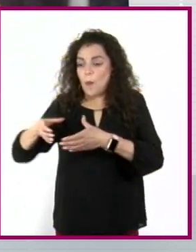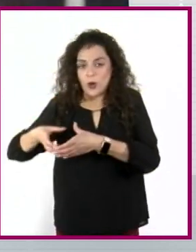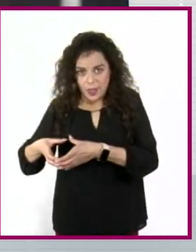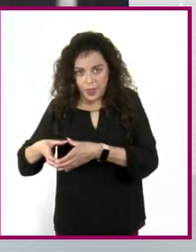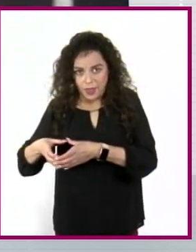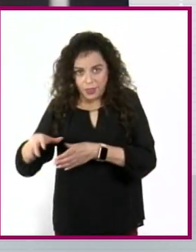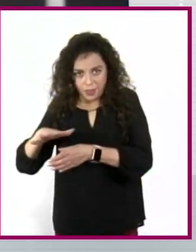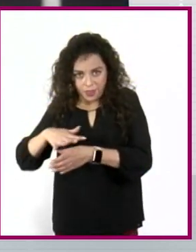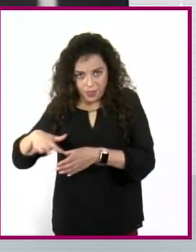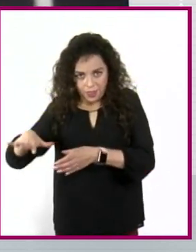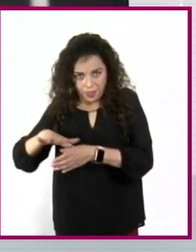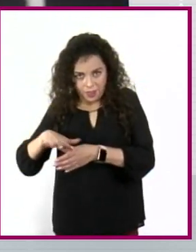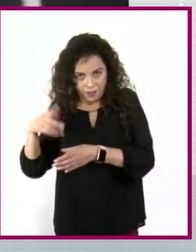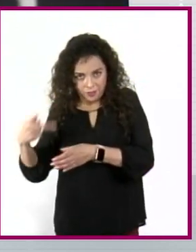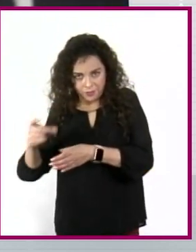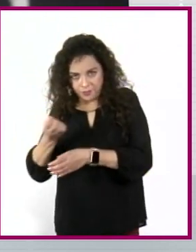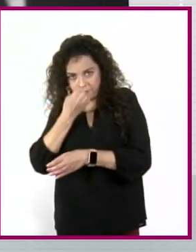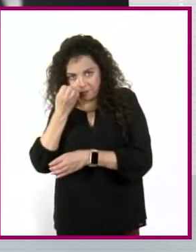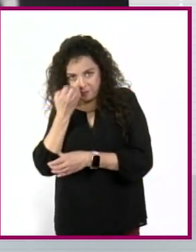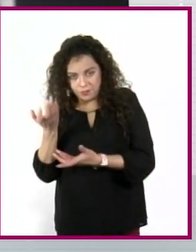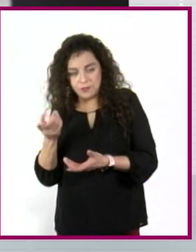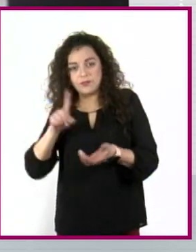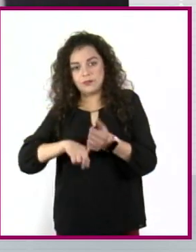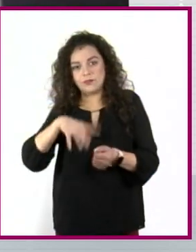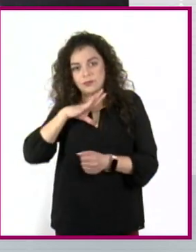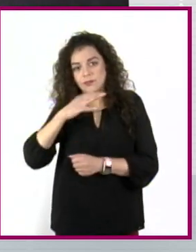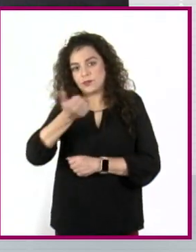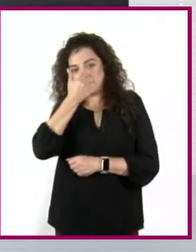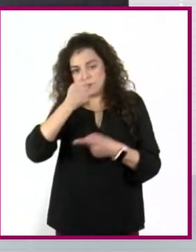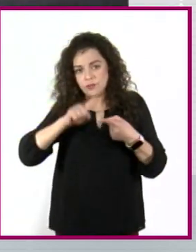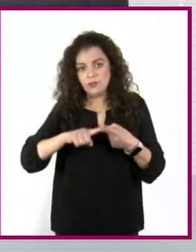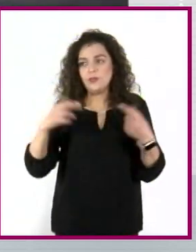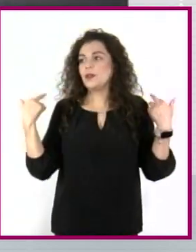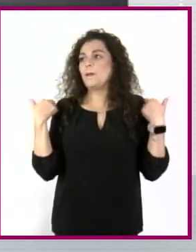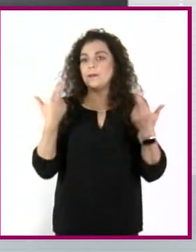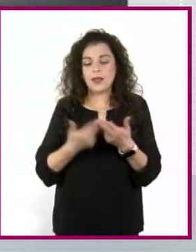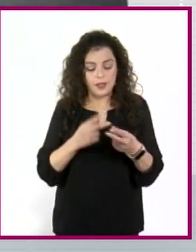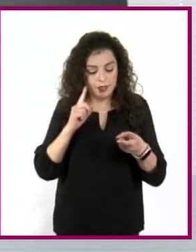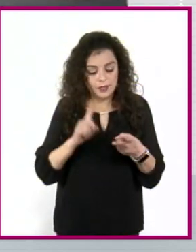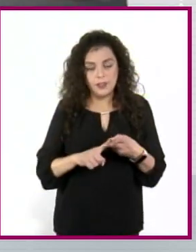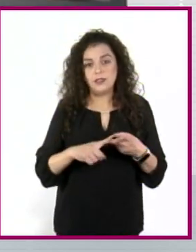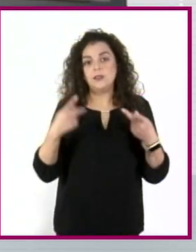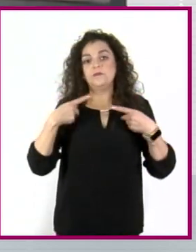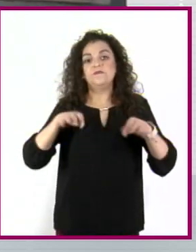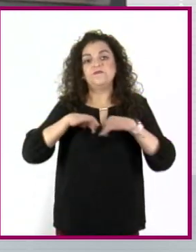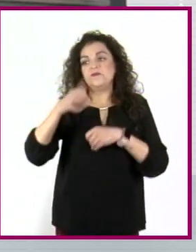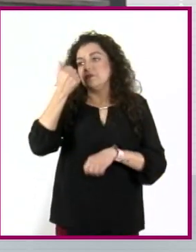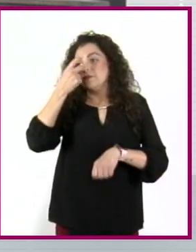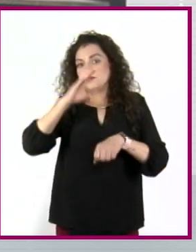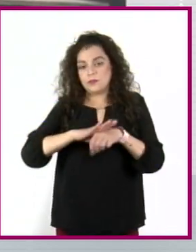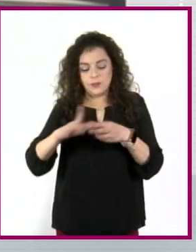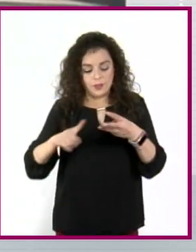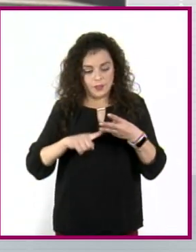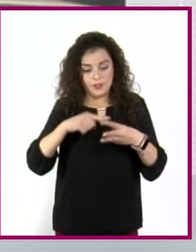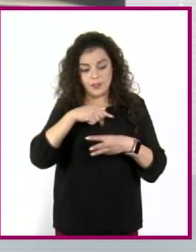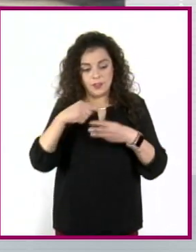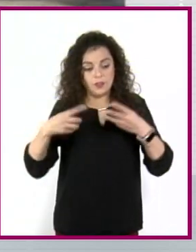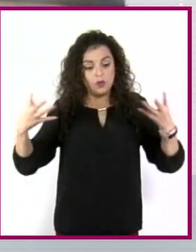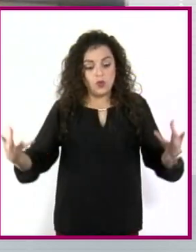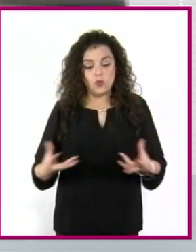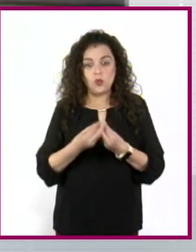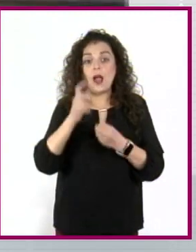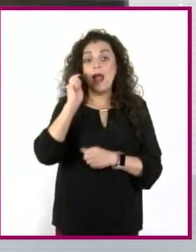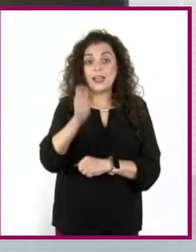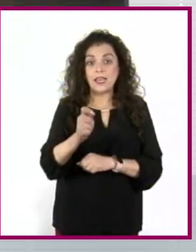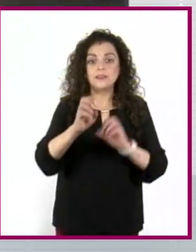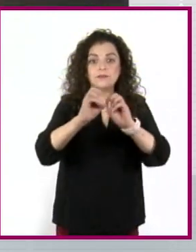la comunidad educativa, que implica profesores, alumnos, personal administrativo. Todos ellos se convierten en público.